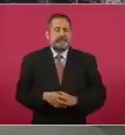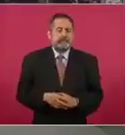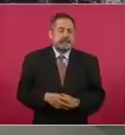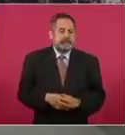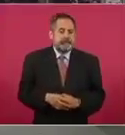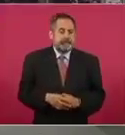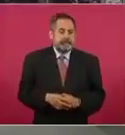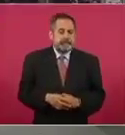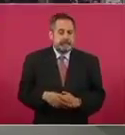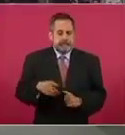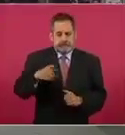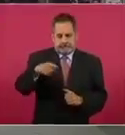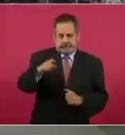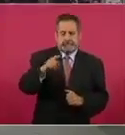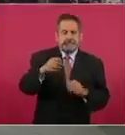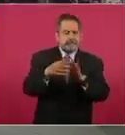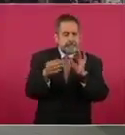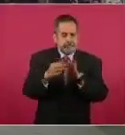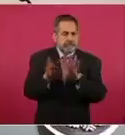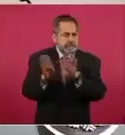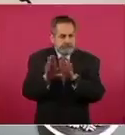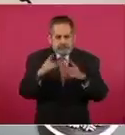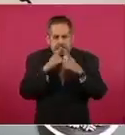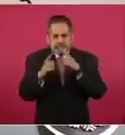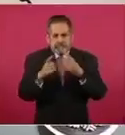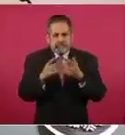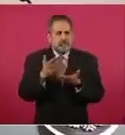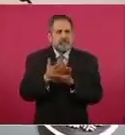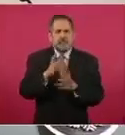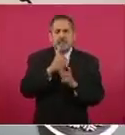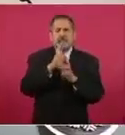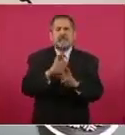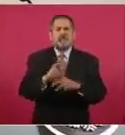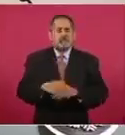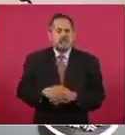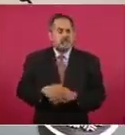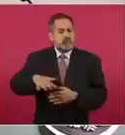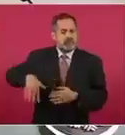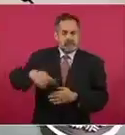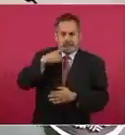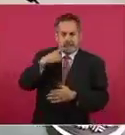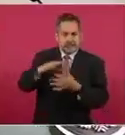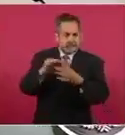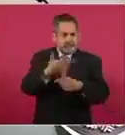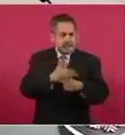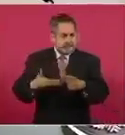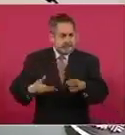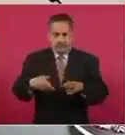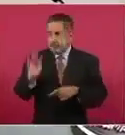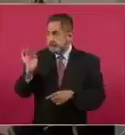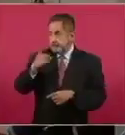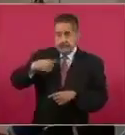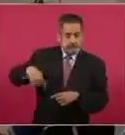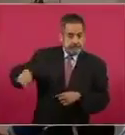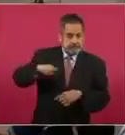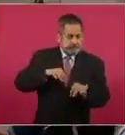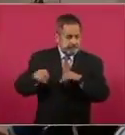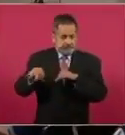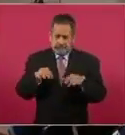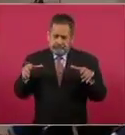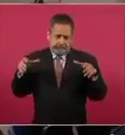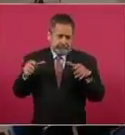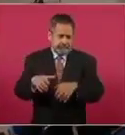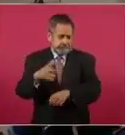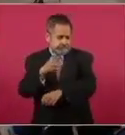Esto nos ha llevado a obtener los siguientes resultados, como decía el presidente, si nosotros trabajamos con mucha